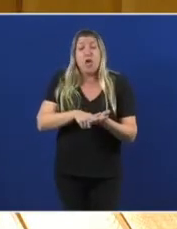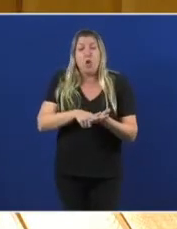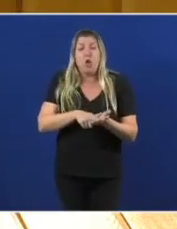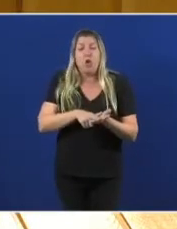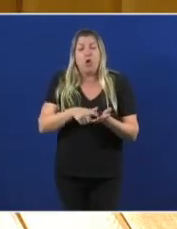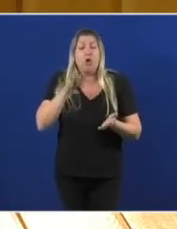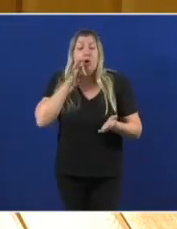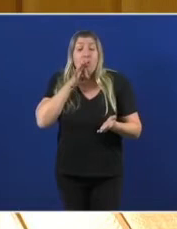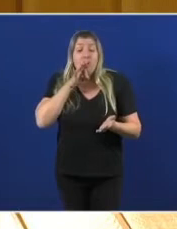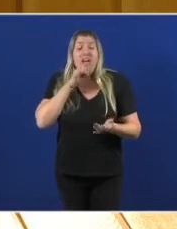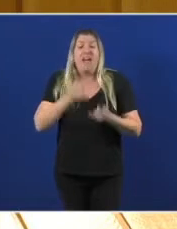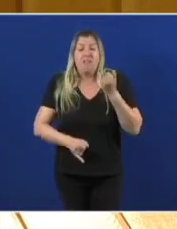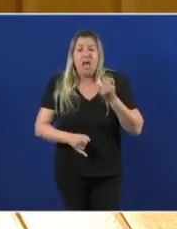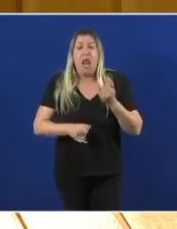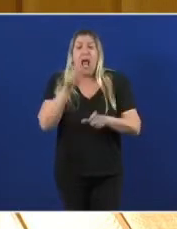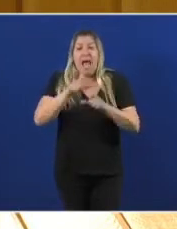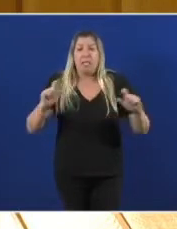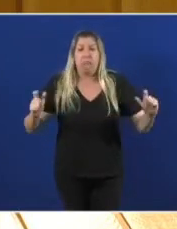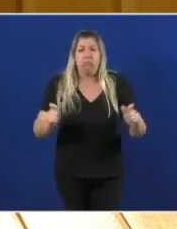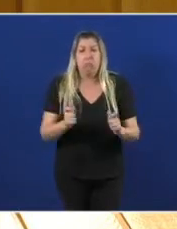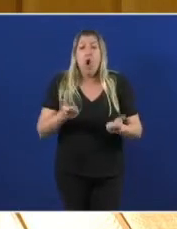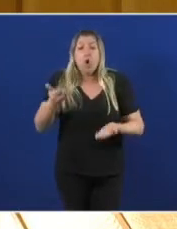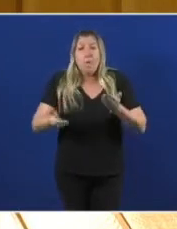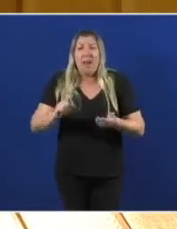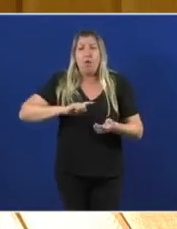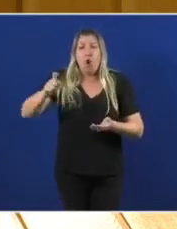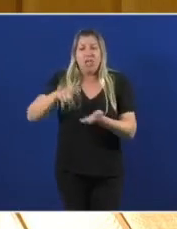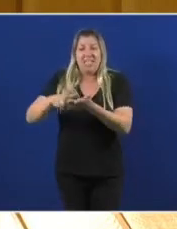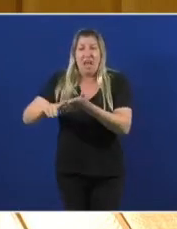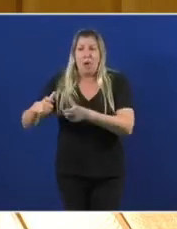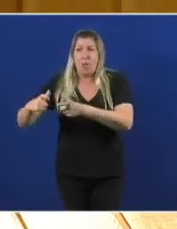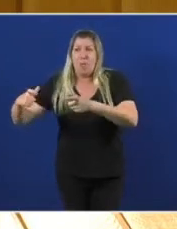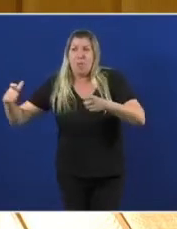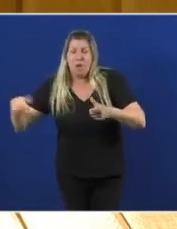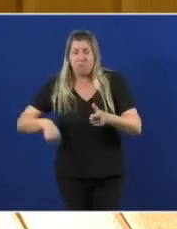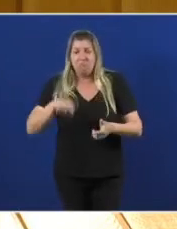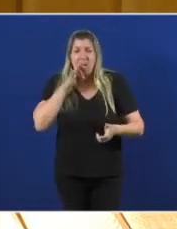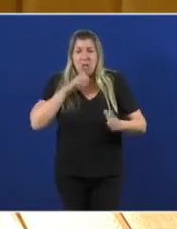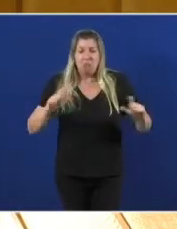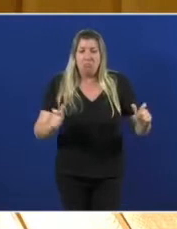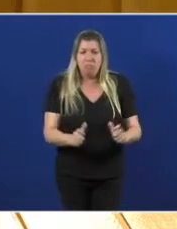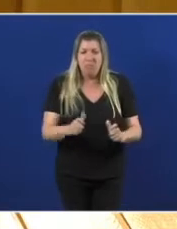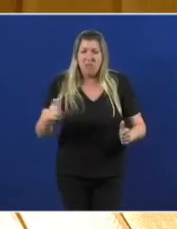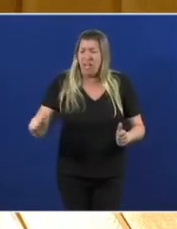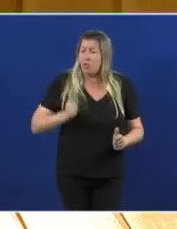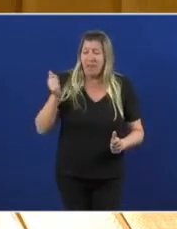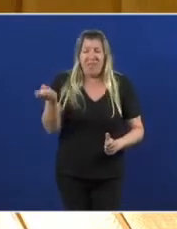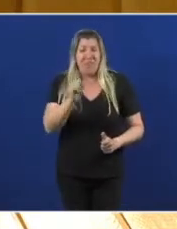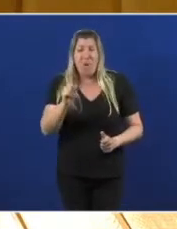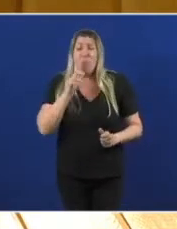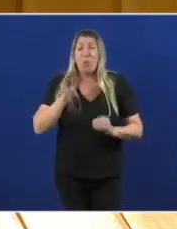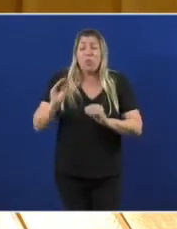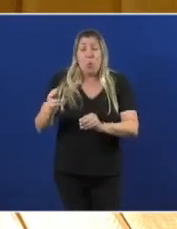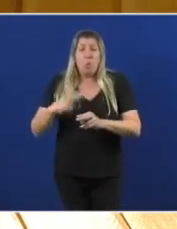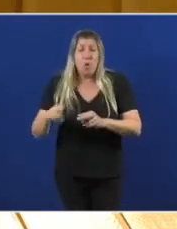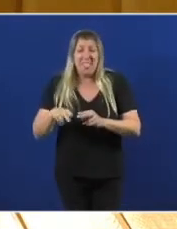sobre todo entre a xente máis nova. E isto non é casualidade e o resultado da súa política lingüística e